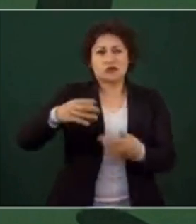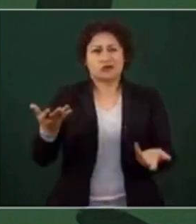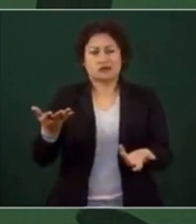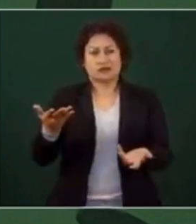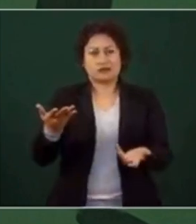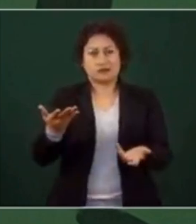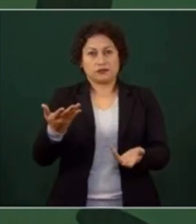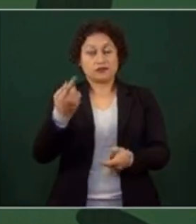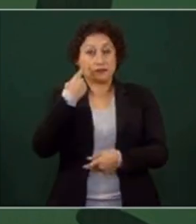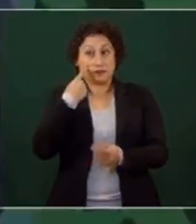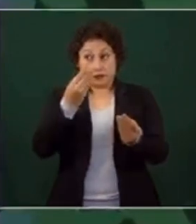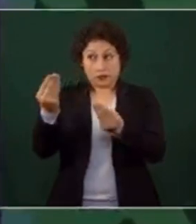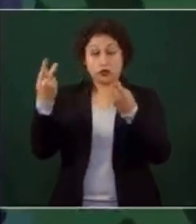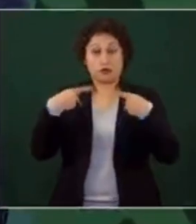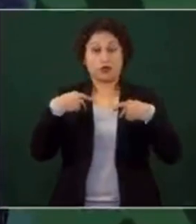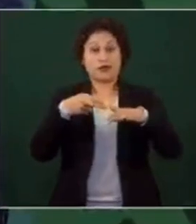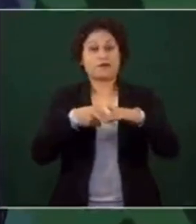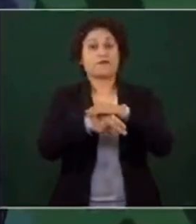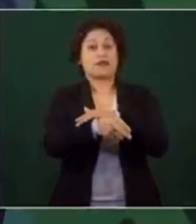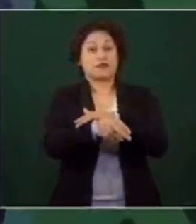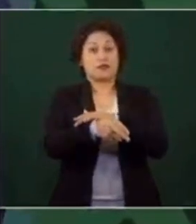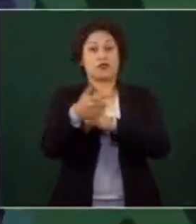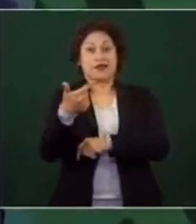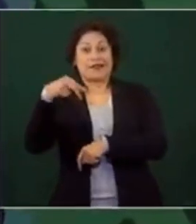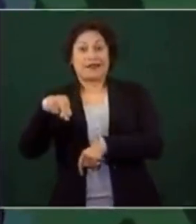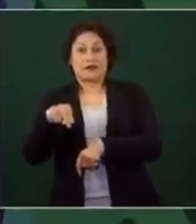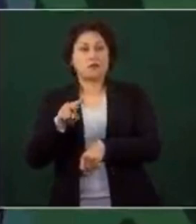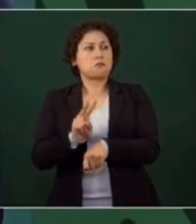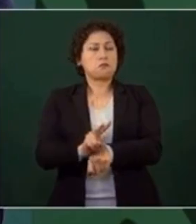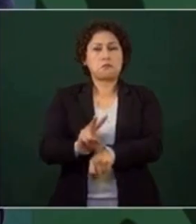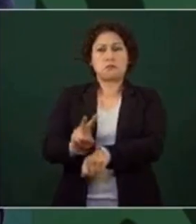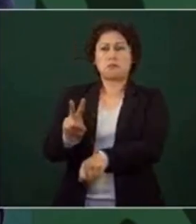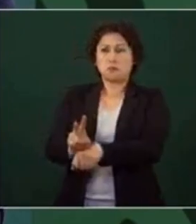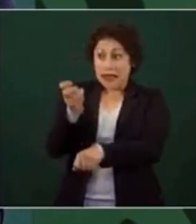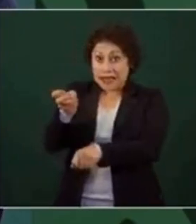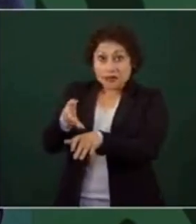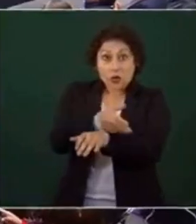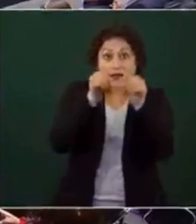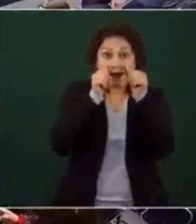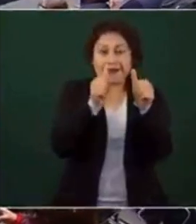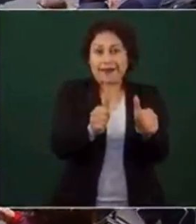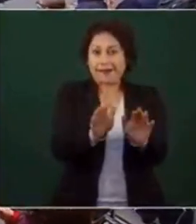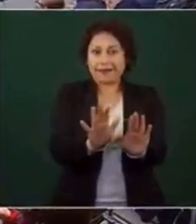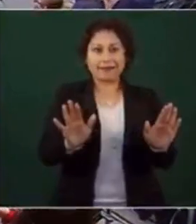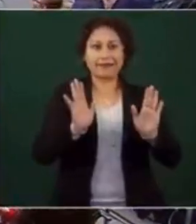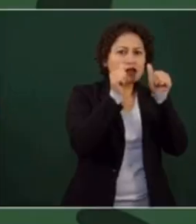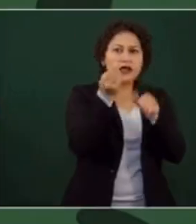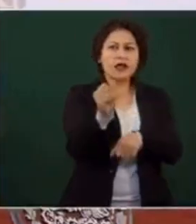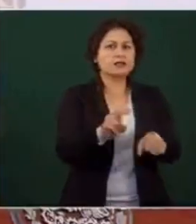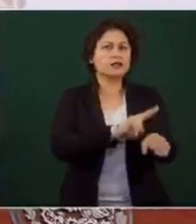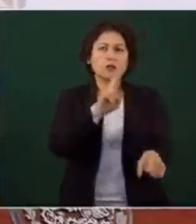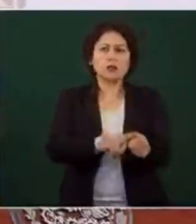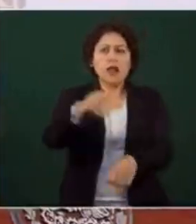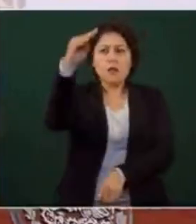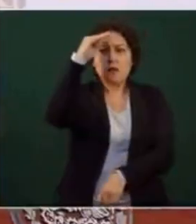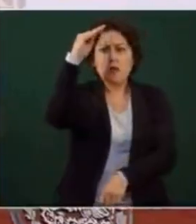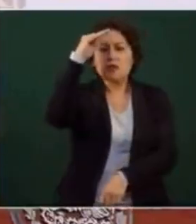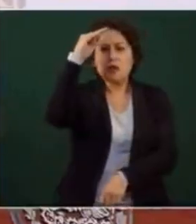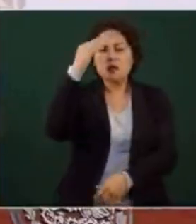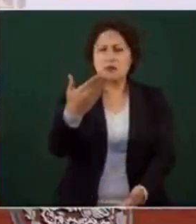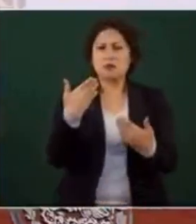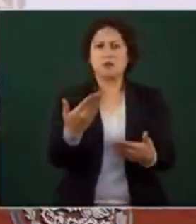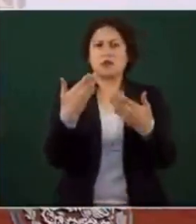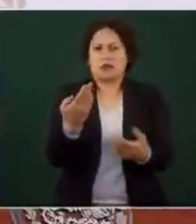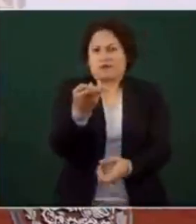Guardia Nacional. Vale más prevenir que lamentar ese juicio práctico de sentido común. Entonces, y